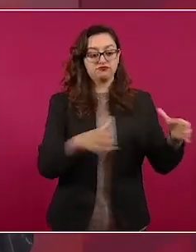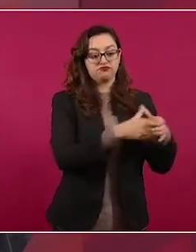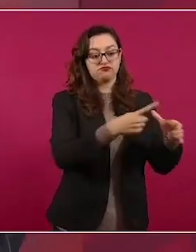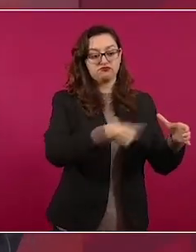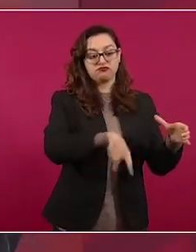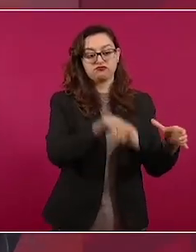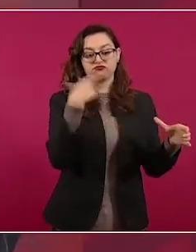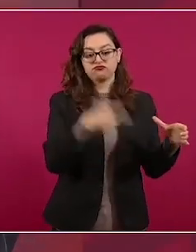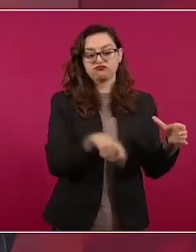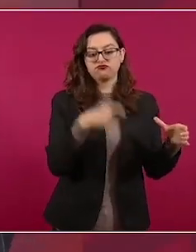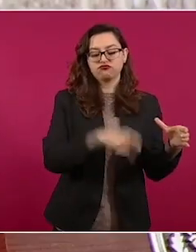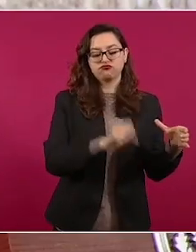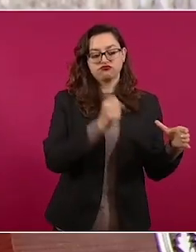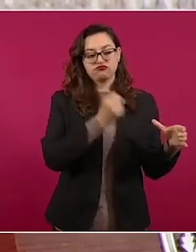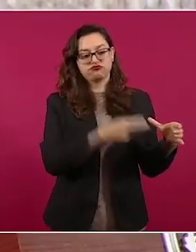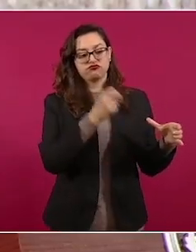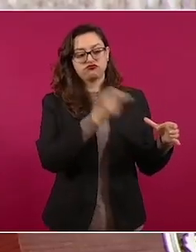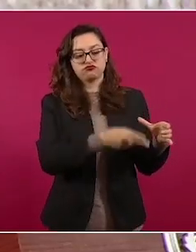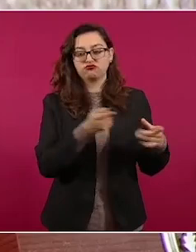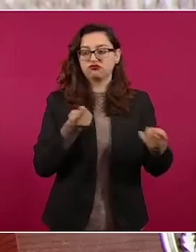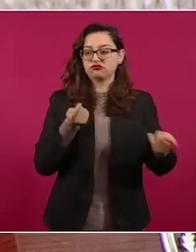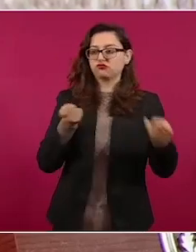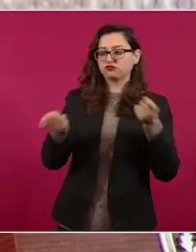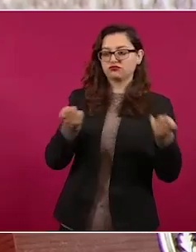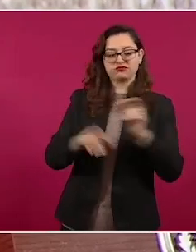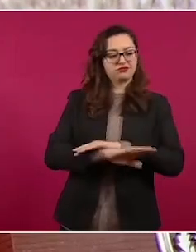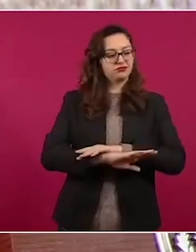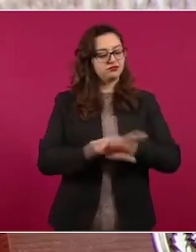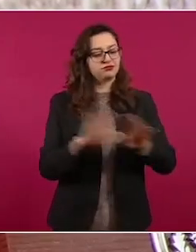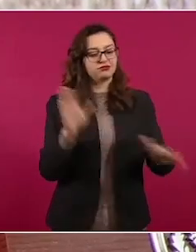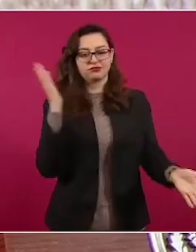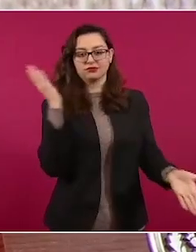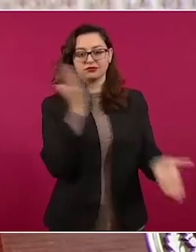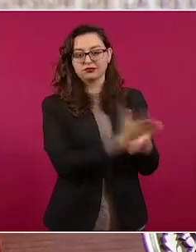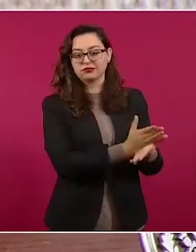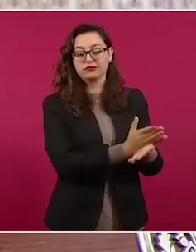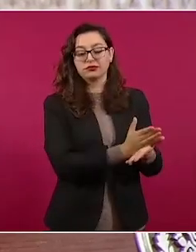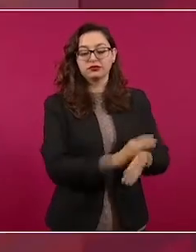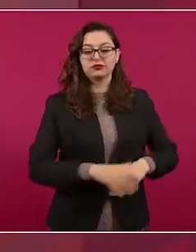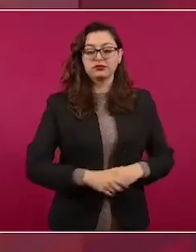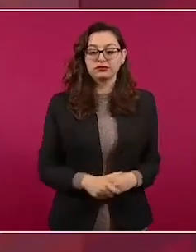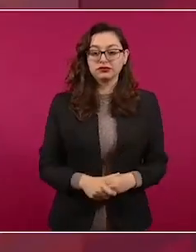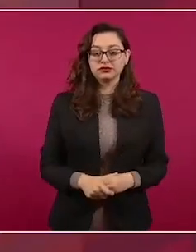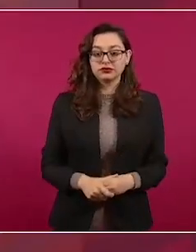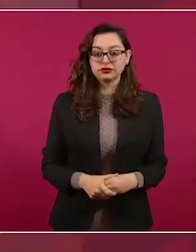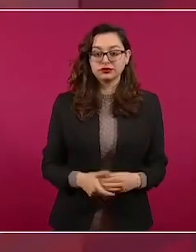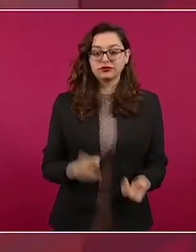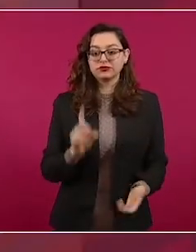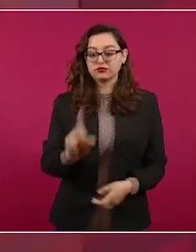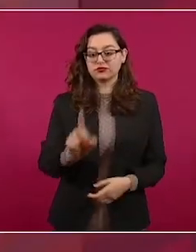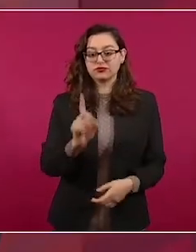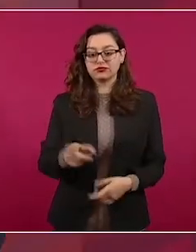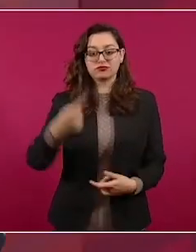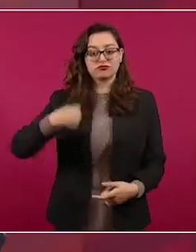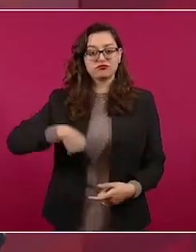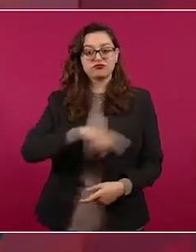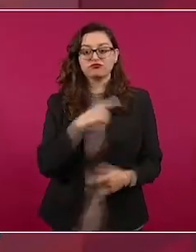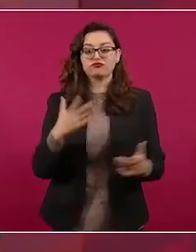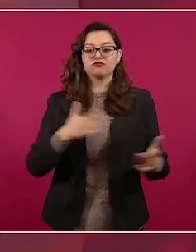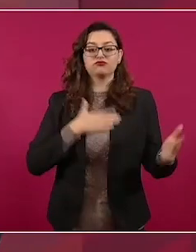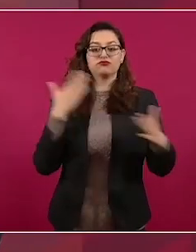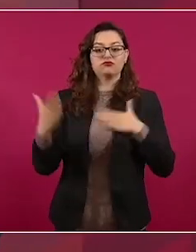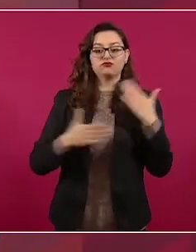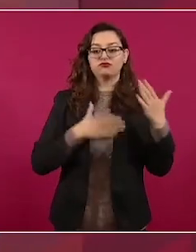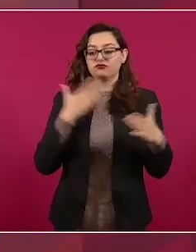la marcha es para celebrar que no se